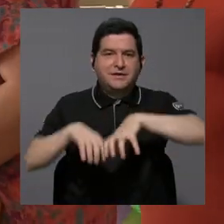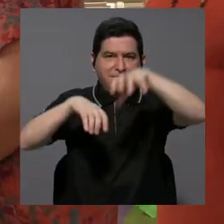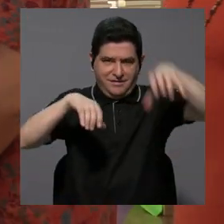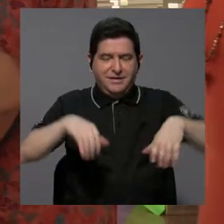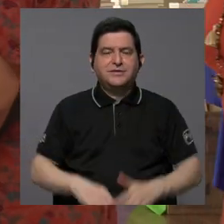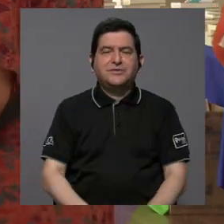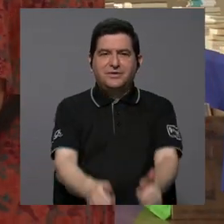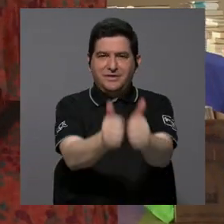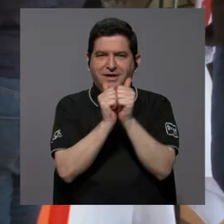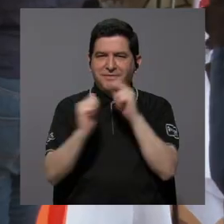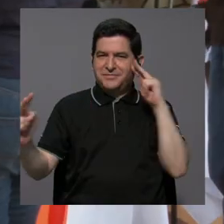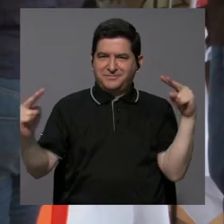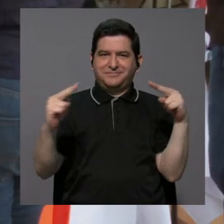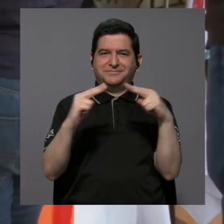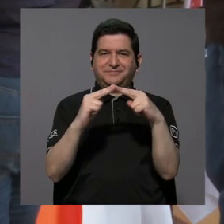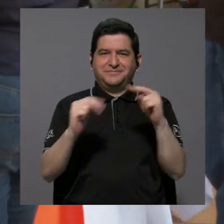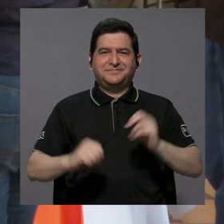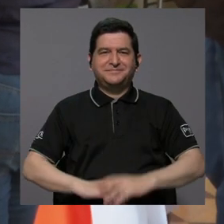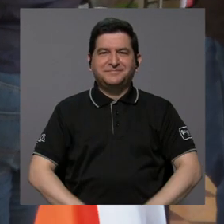Acompáñame y conozcamos.